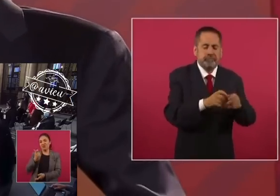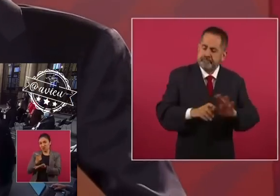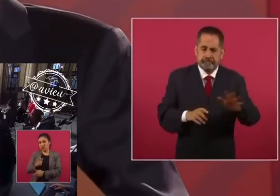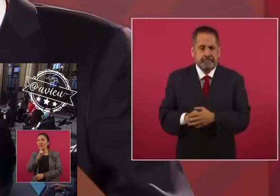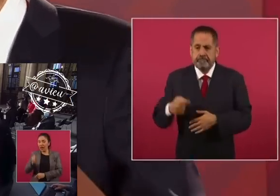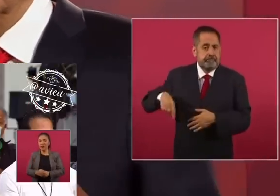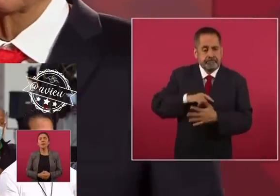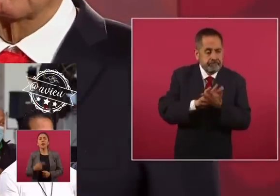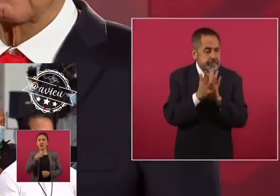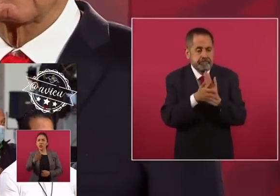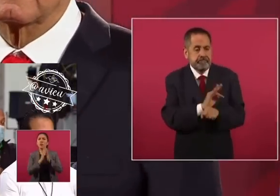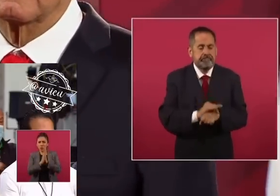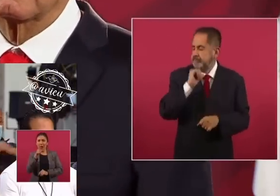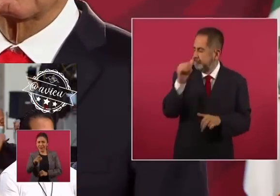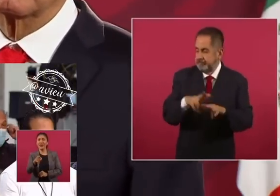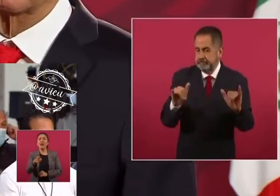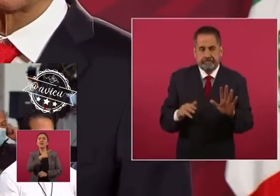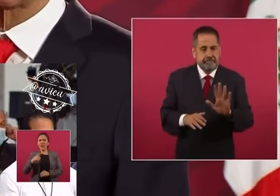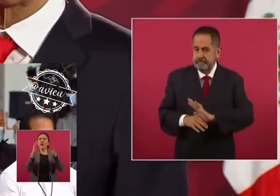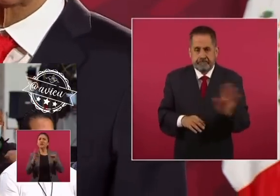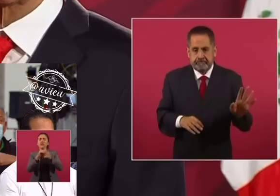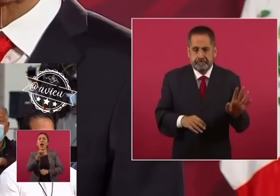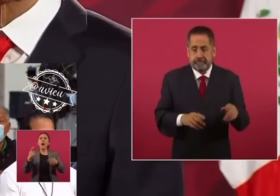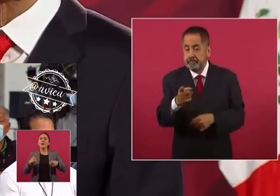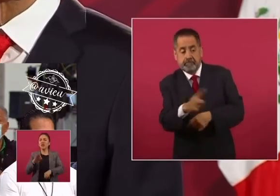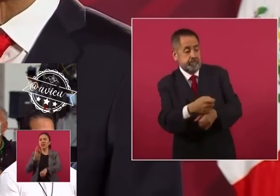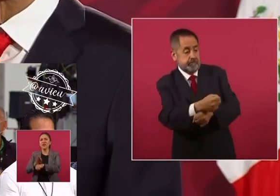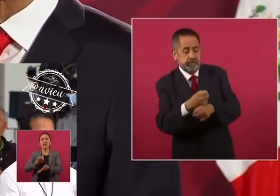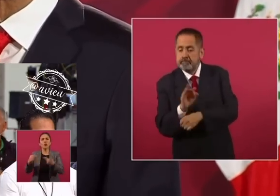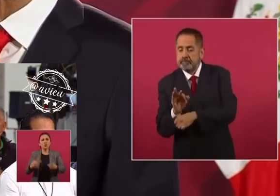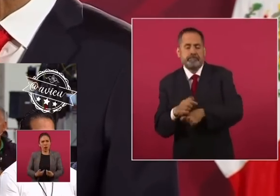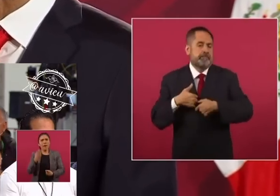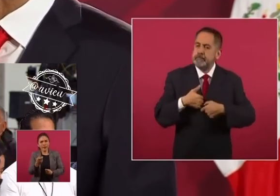No somos cómplices de represores.